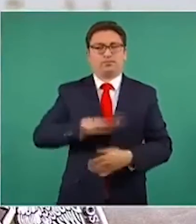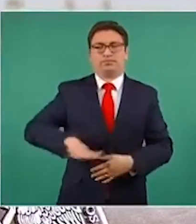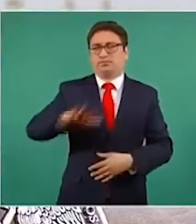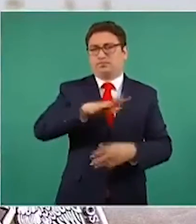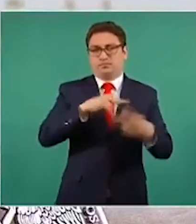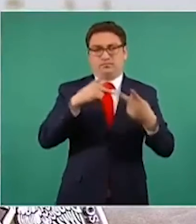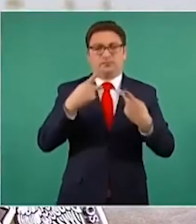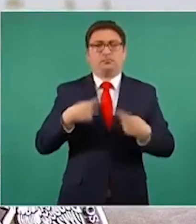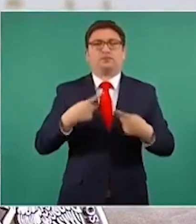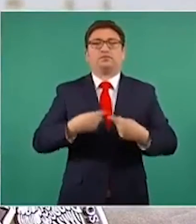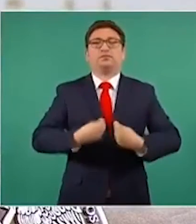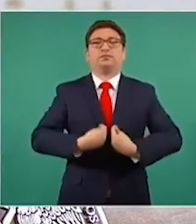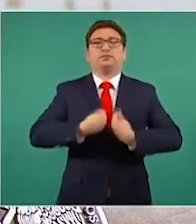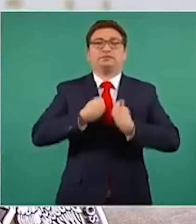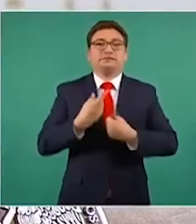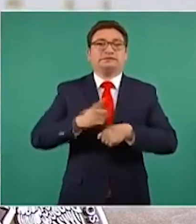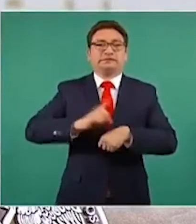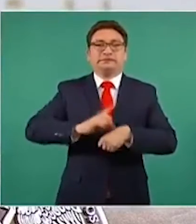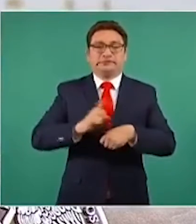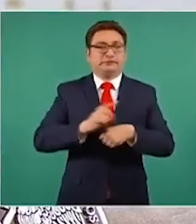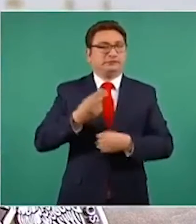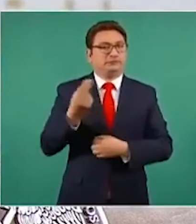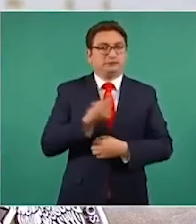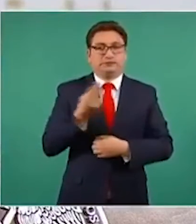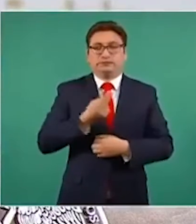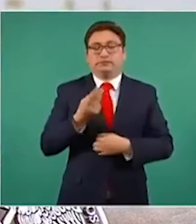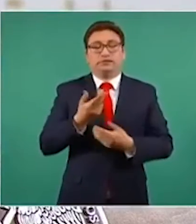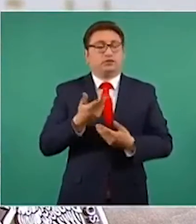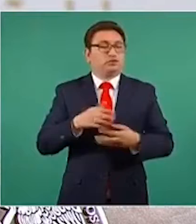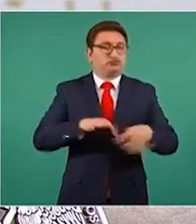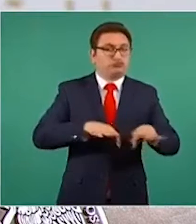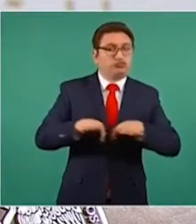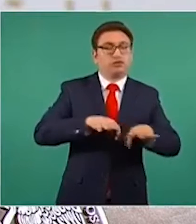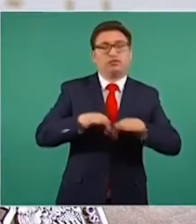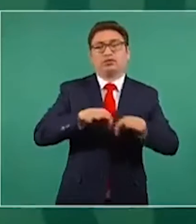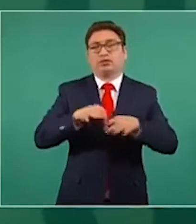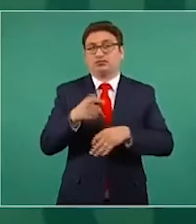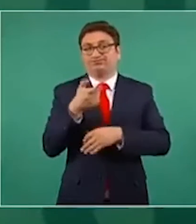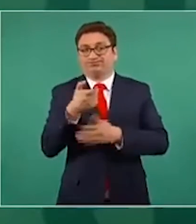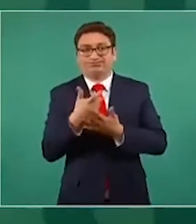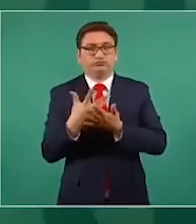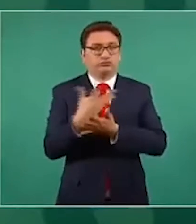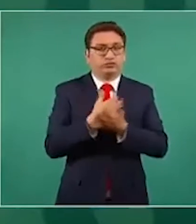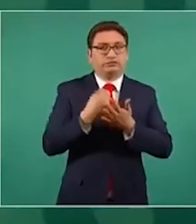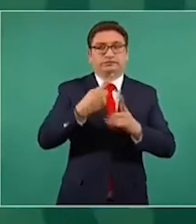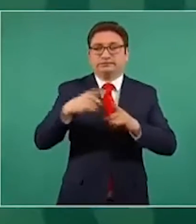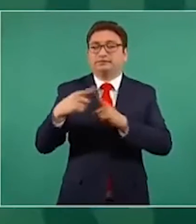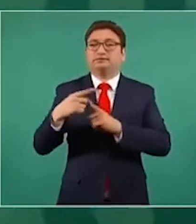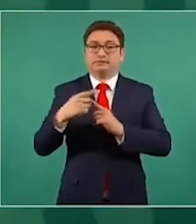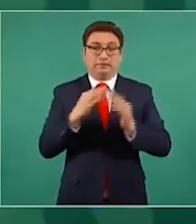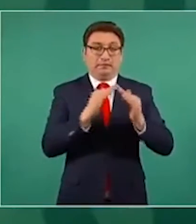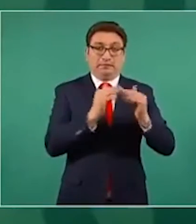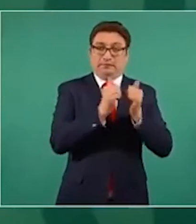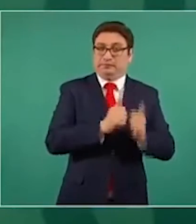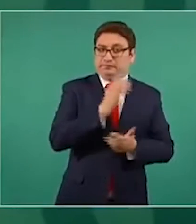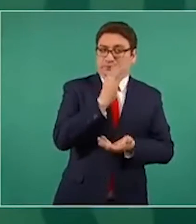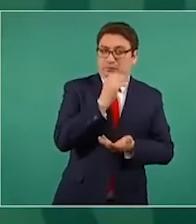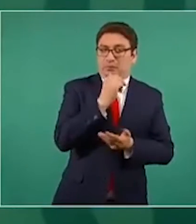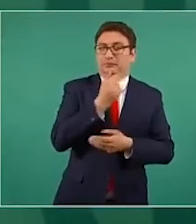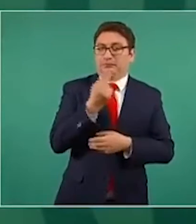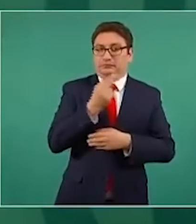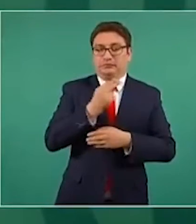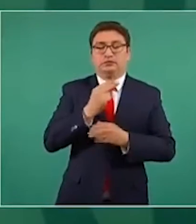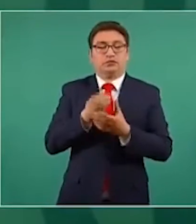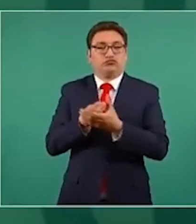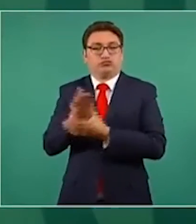población que vive al día y tiene necesidades económicas por las que le lleva a salir de su casa. Y obviamente no